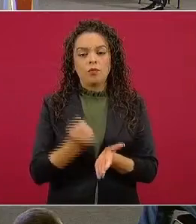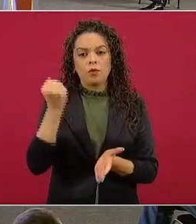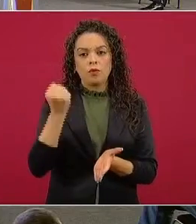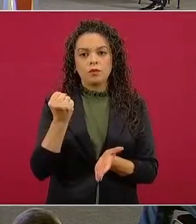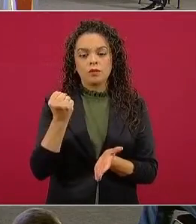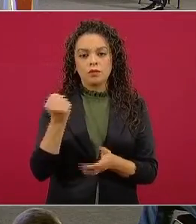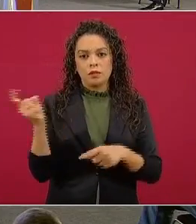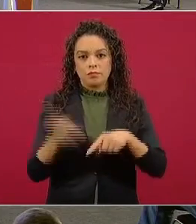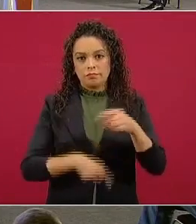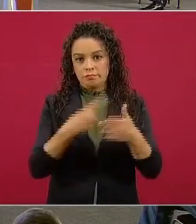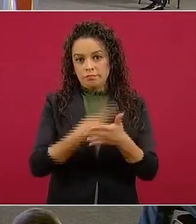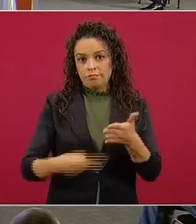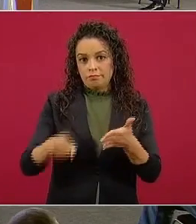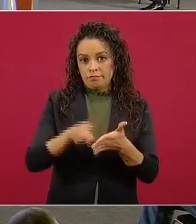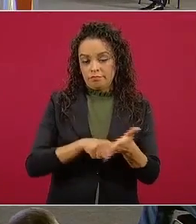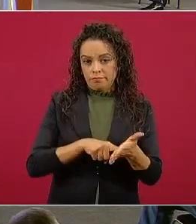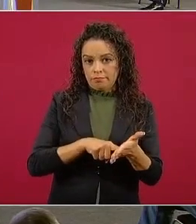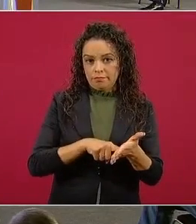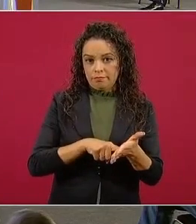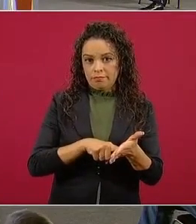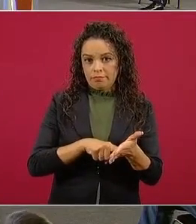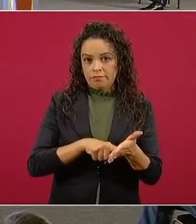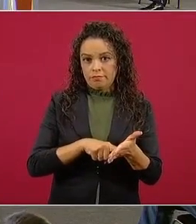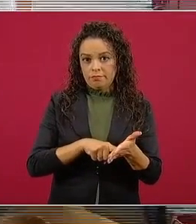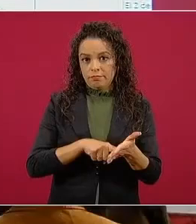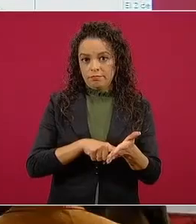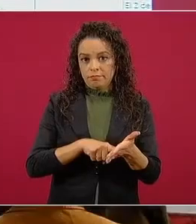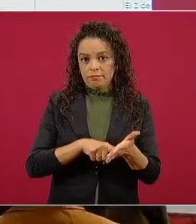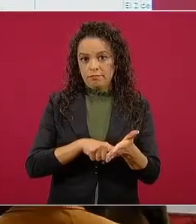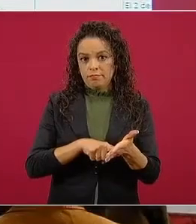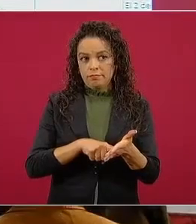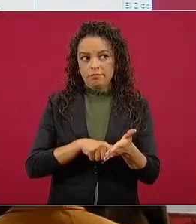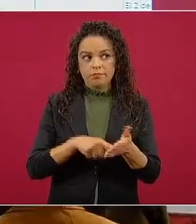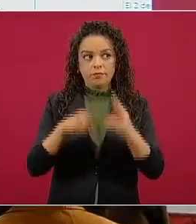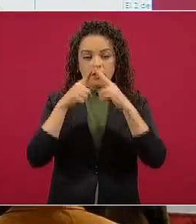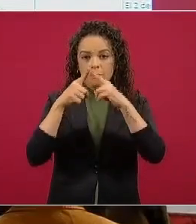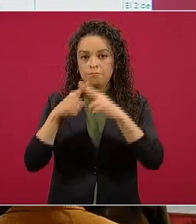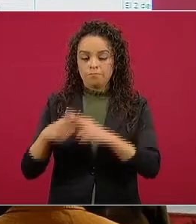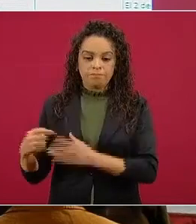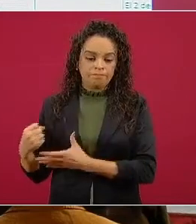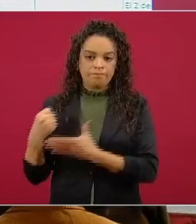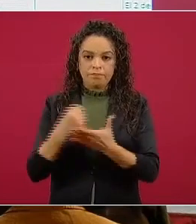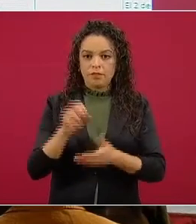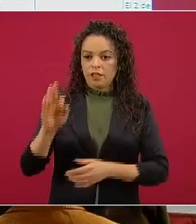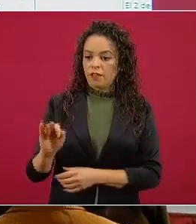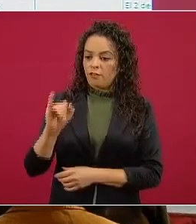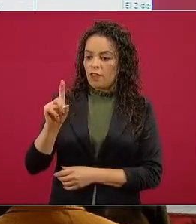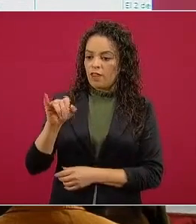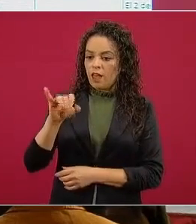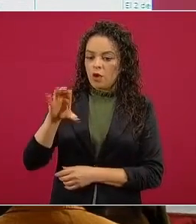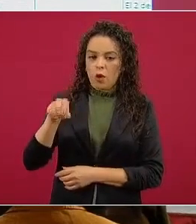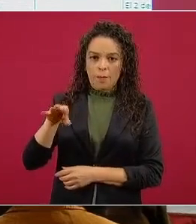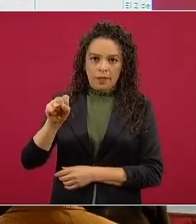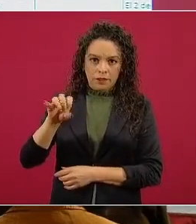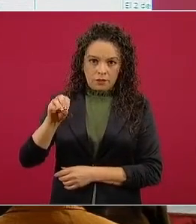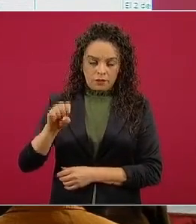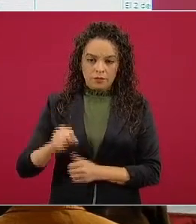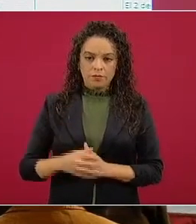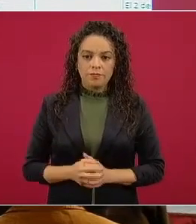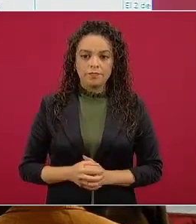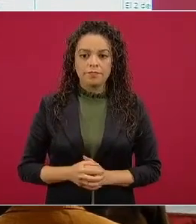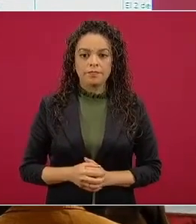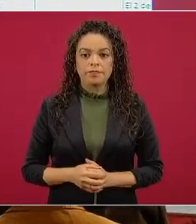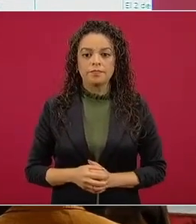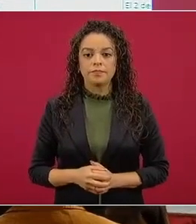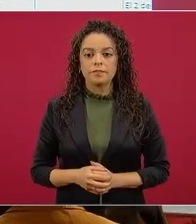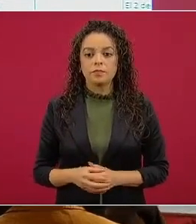cancelación de los fideicomisos. ¿Cuánto vamos a obtener? La Secretaría de Hacienda va